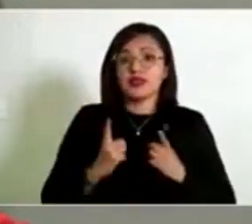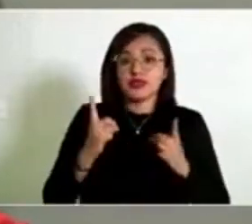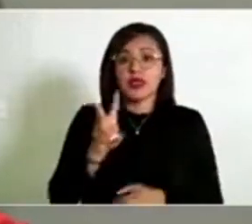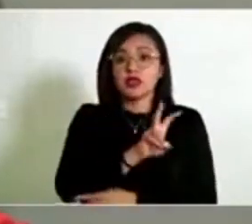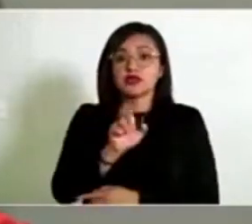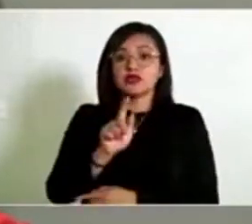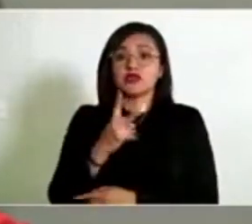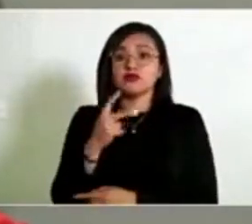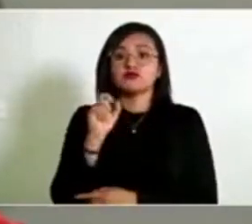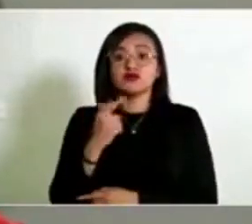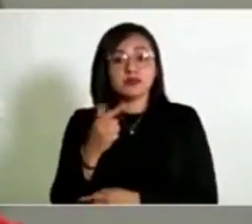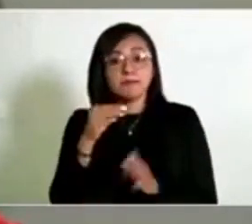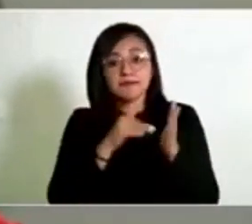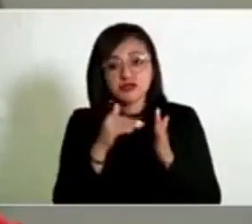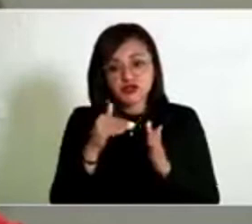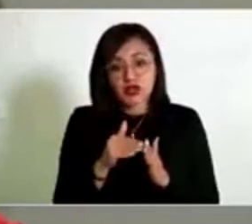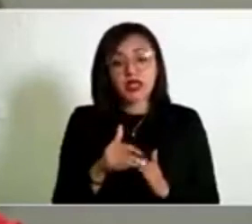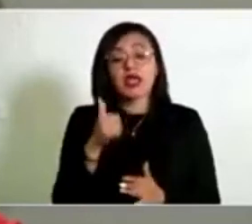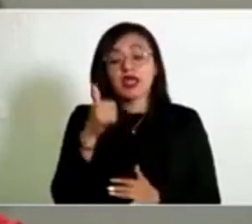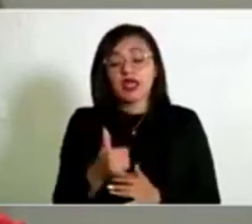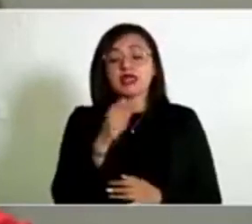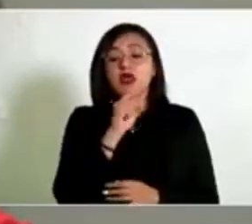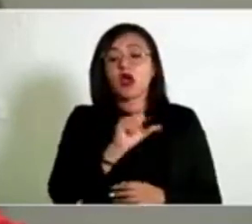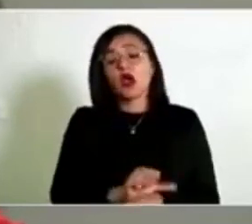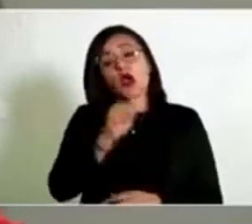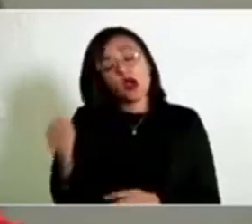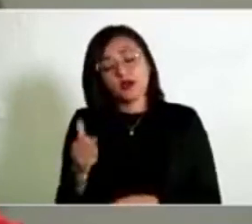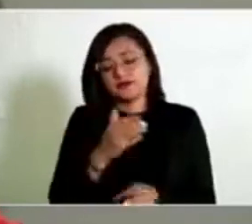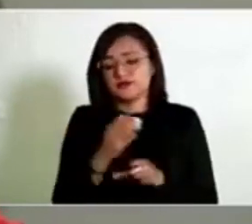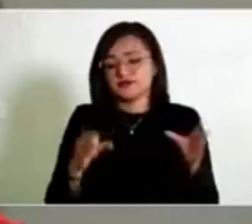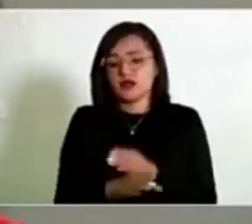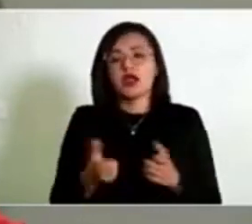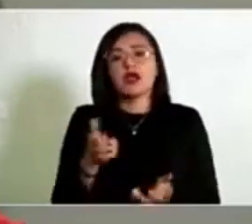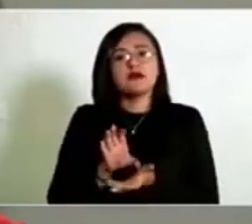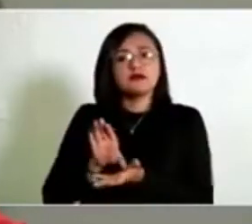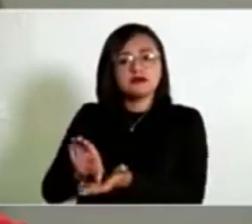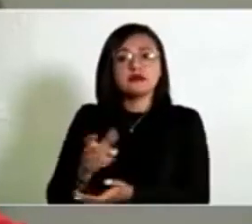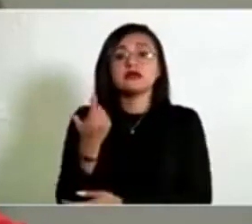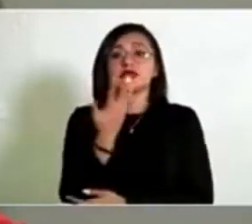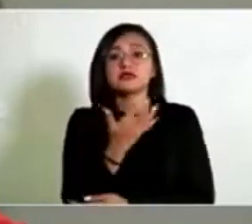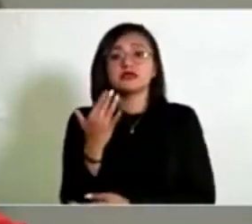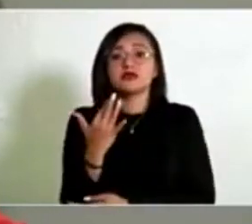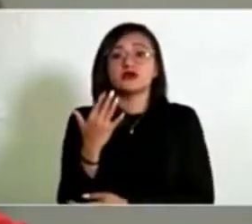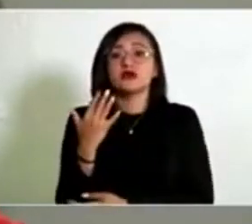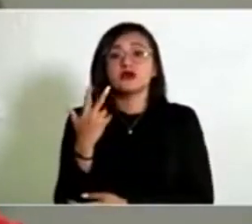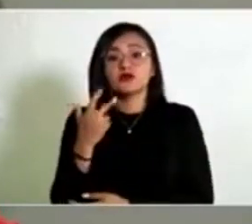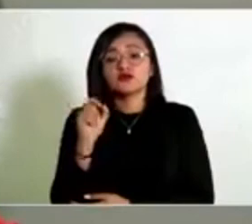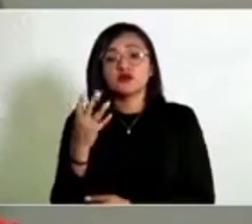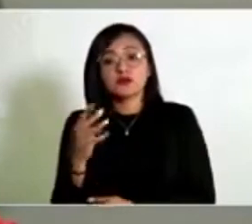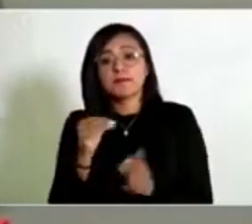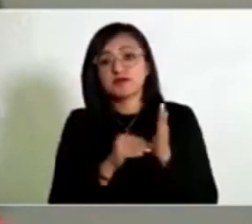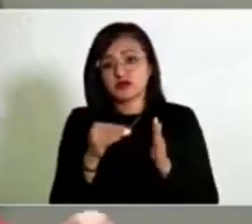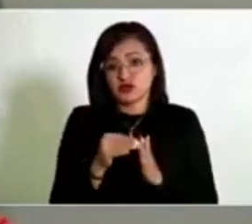272.7 millones. Y en otras acciones, un recurso por 558.4 millones.